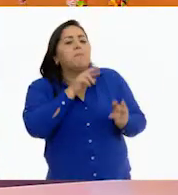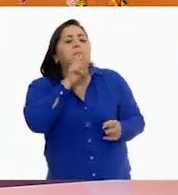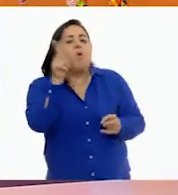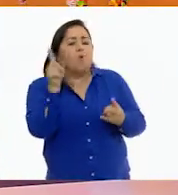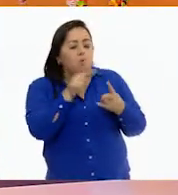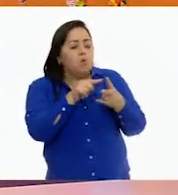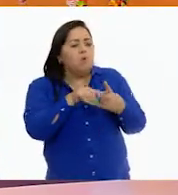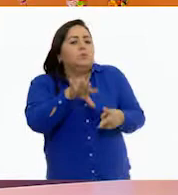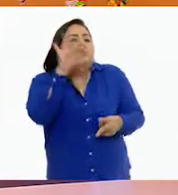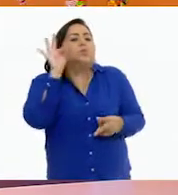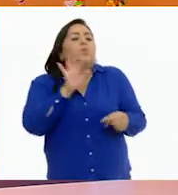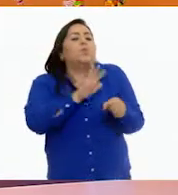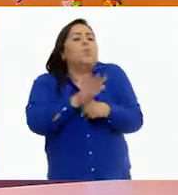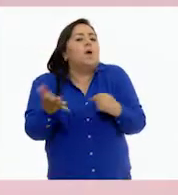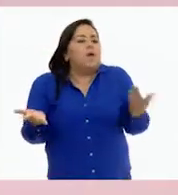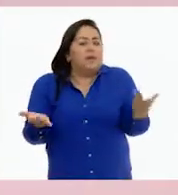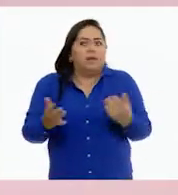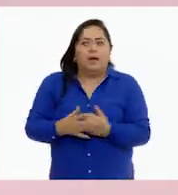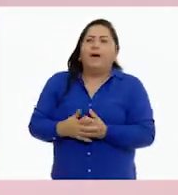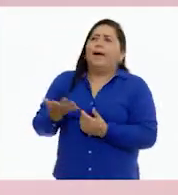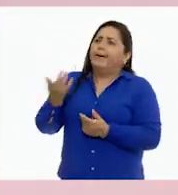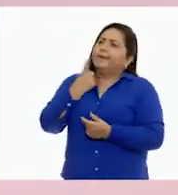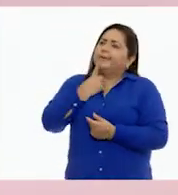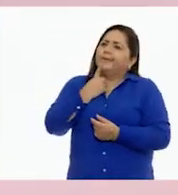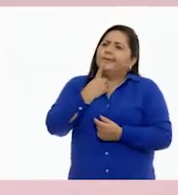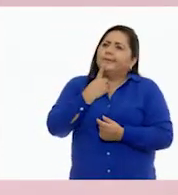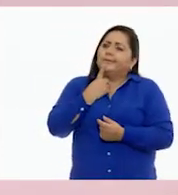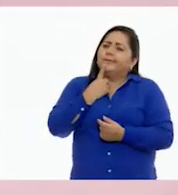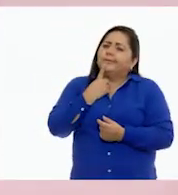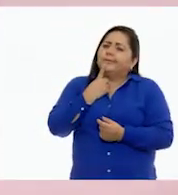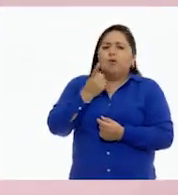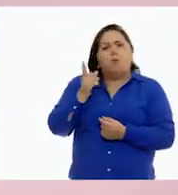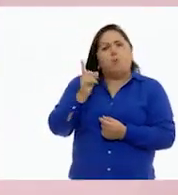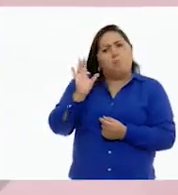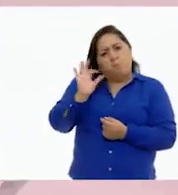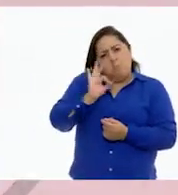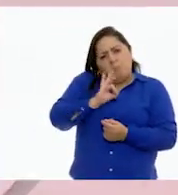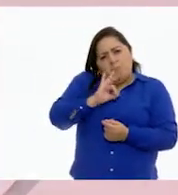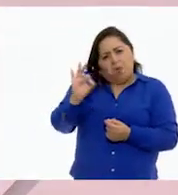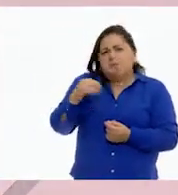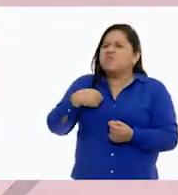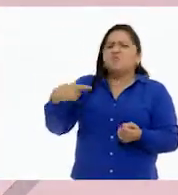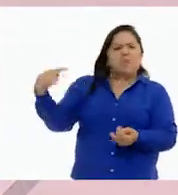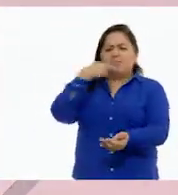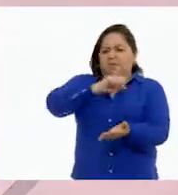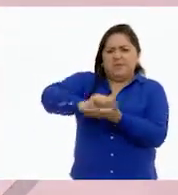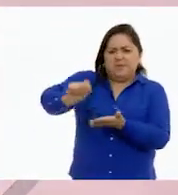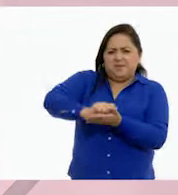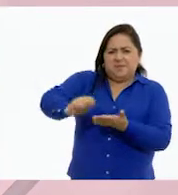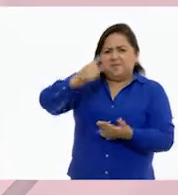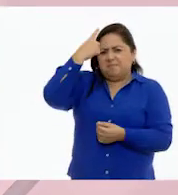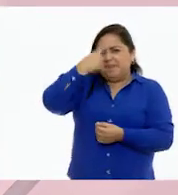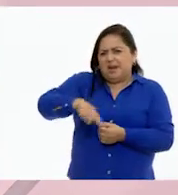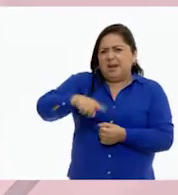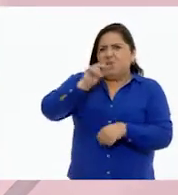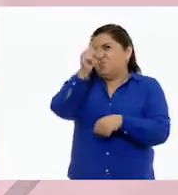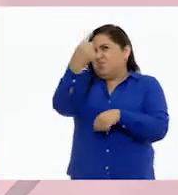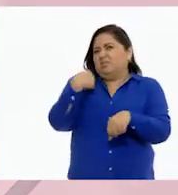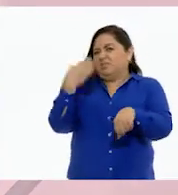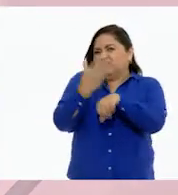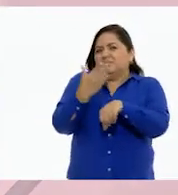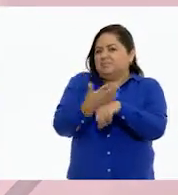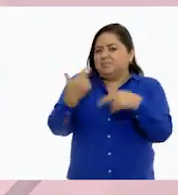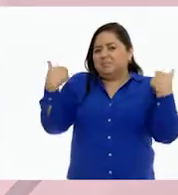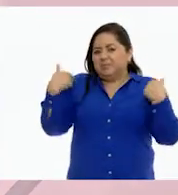opción que debe de elegir Jaime? Ah, a lo mejor yo la haría rápido para evitarme el castigo.